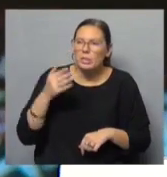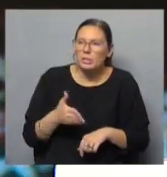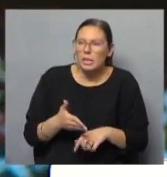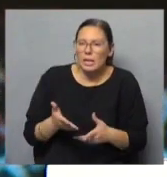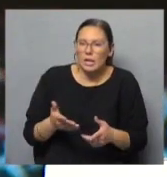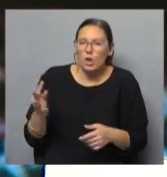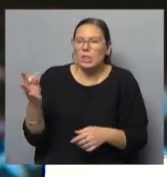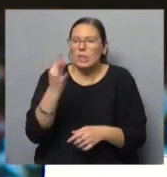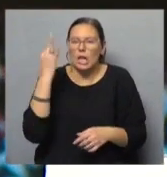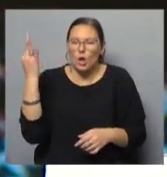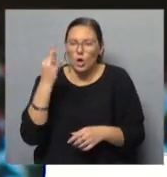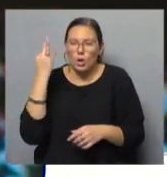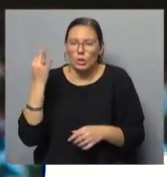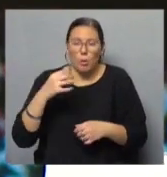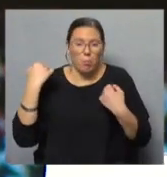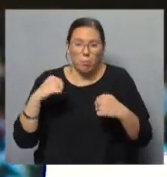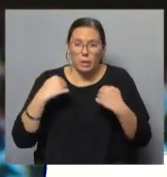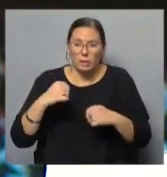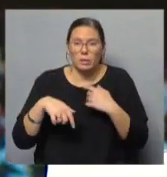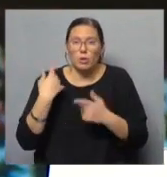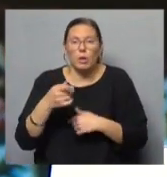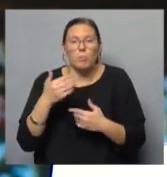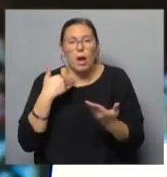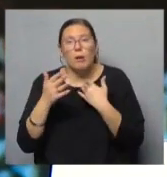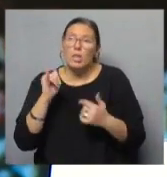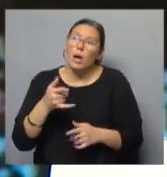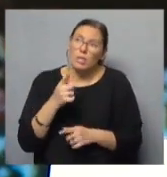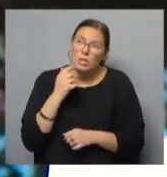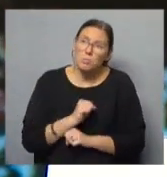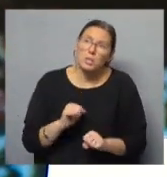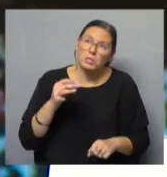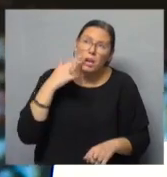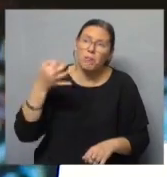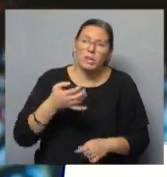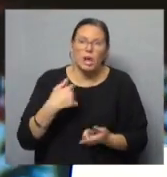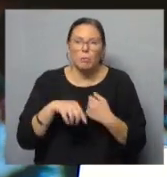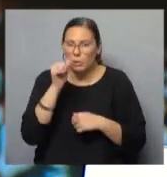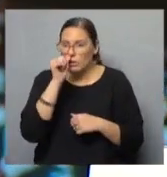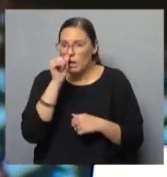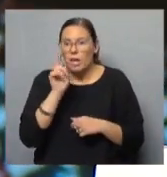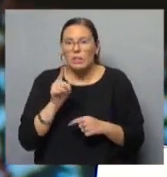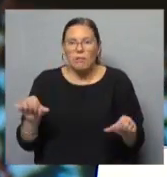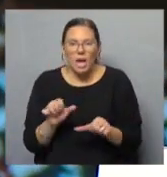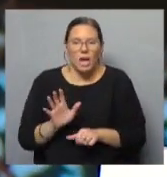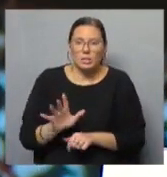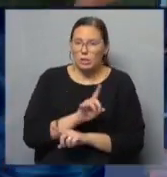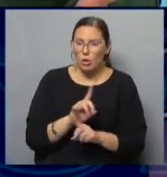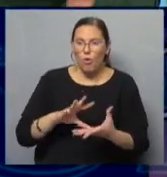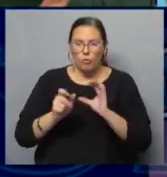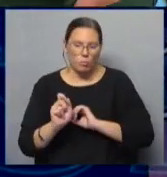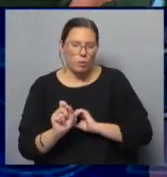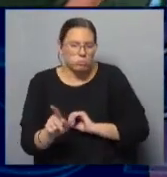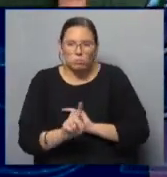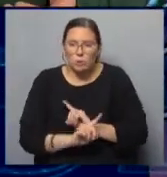es teórico. Claro. Es práctico y después si me pongo a hablarlo puedo decir, ah, sí, soy así. Pero no es que diga, hay que ser así o esa es la manera.